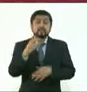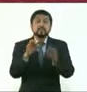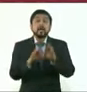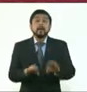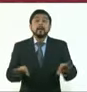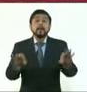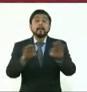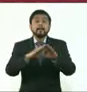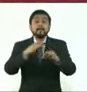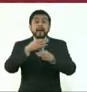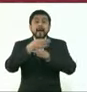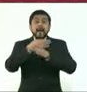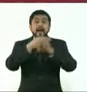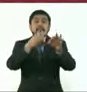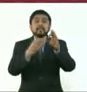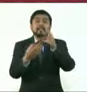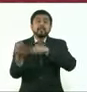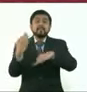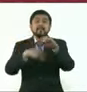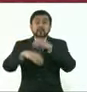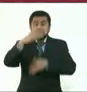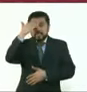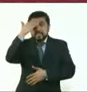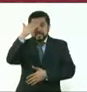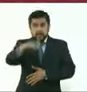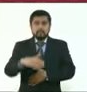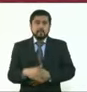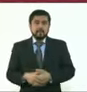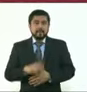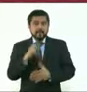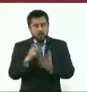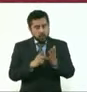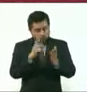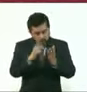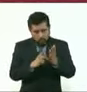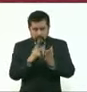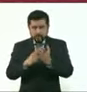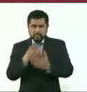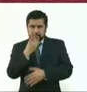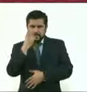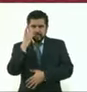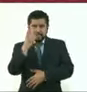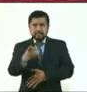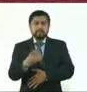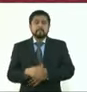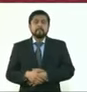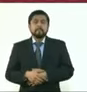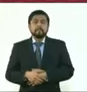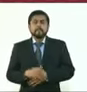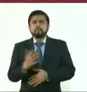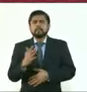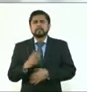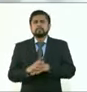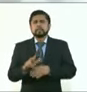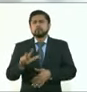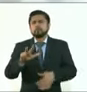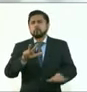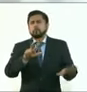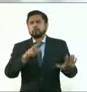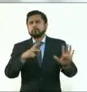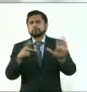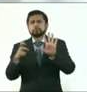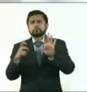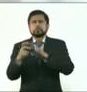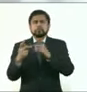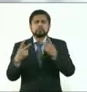que lo sepa toda la población. Repito nuevamente, son cerca de 800 personas hospitalizadas,